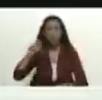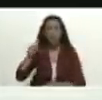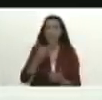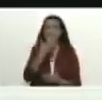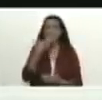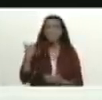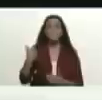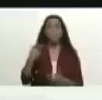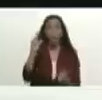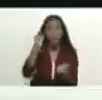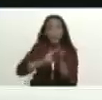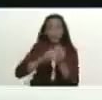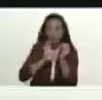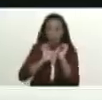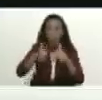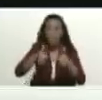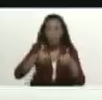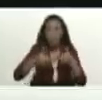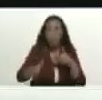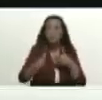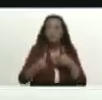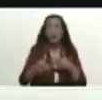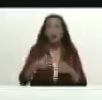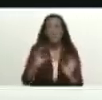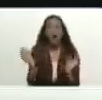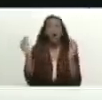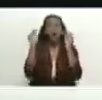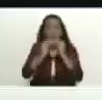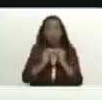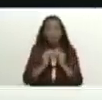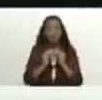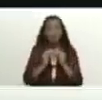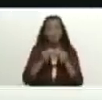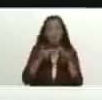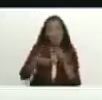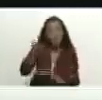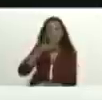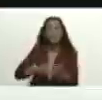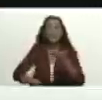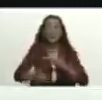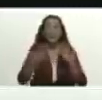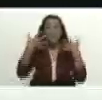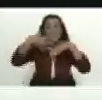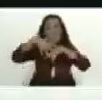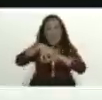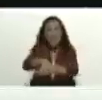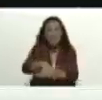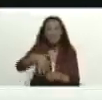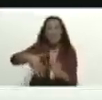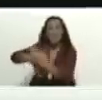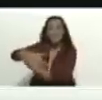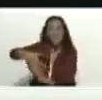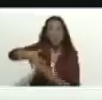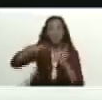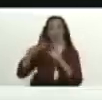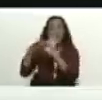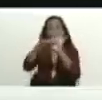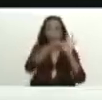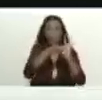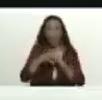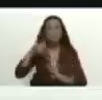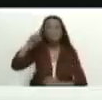mejor punto de partida para volver a transitar los caminos de la integración y de la unión